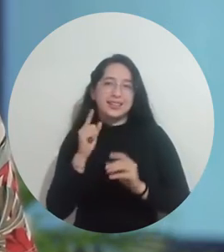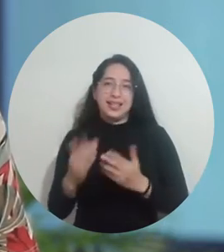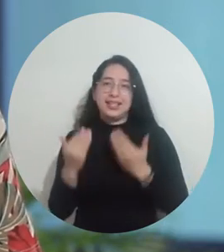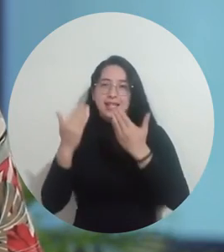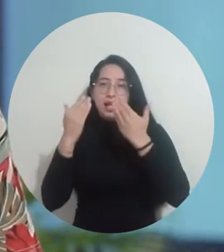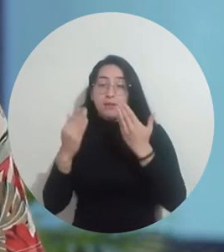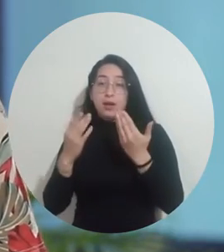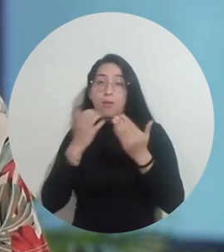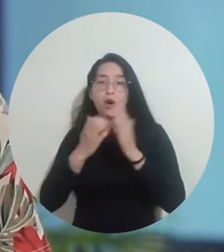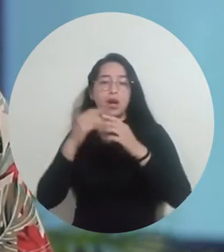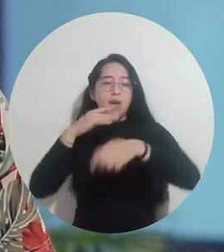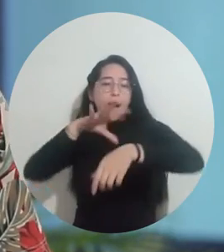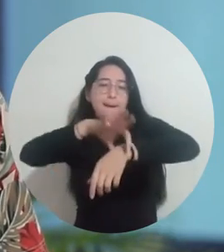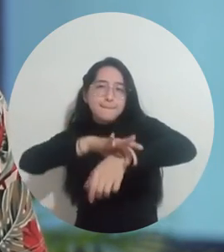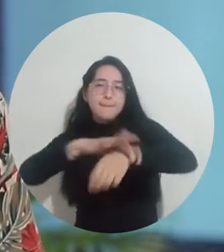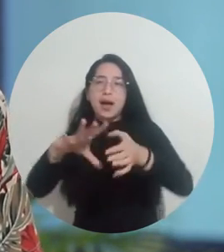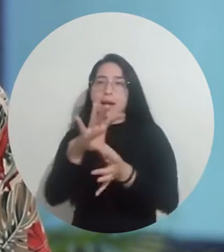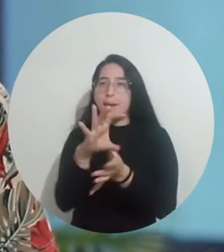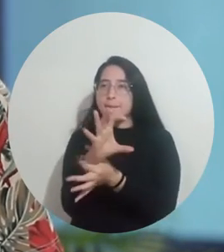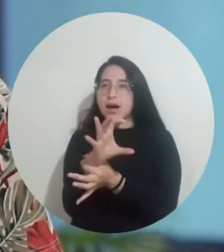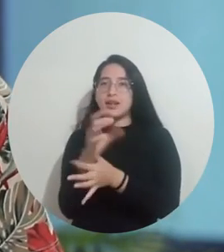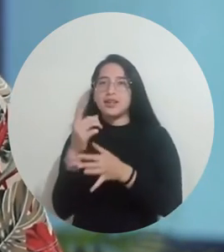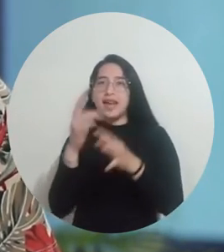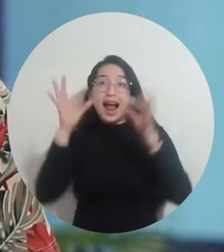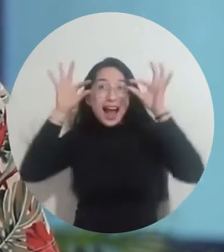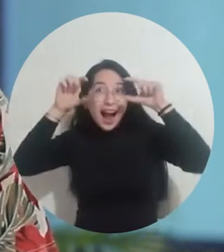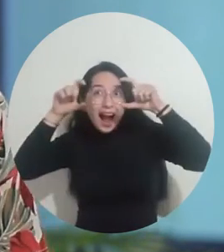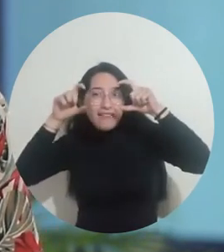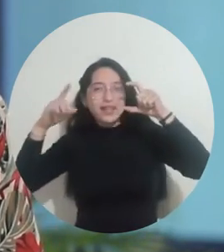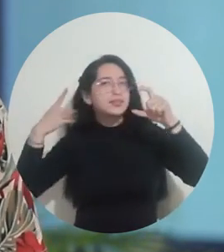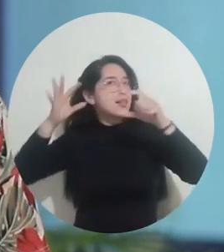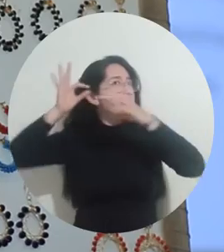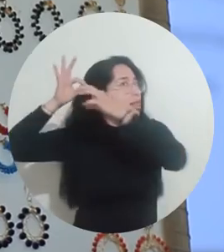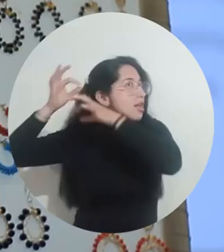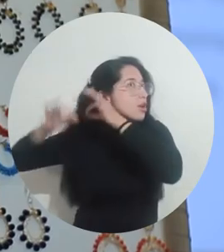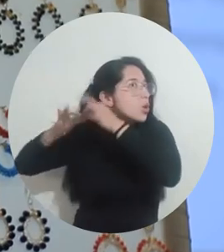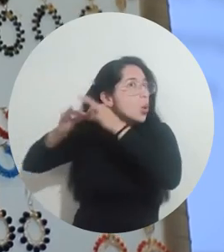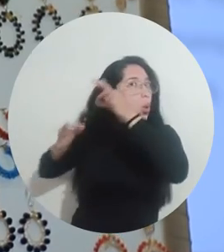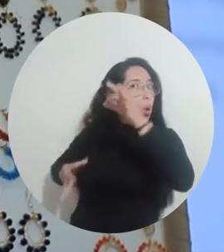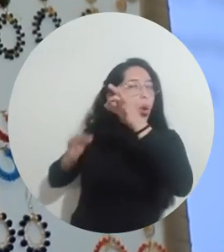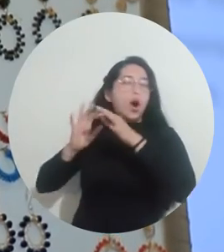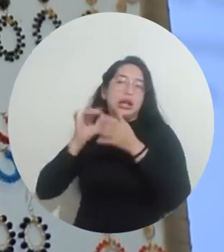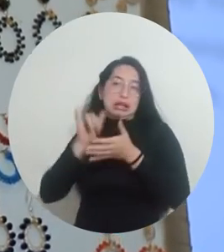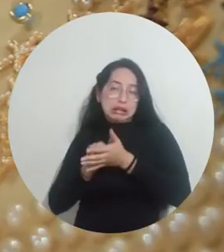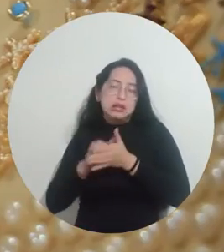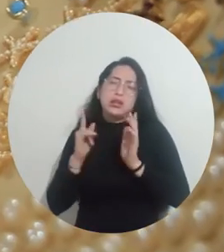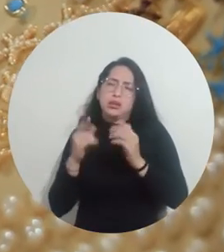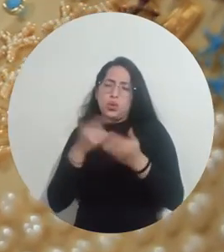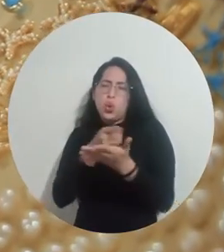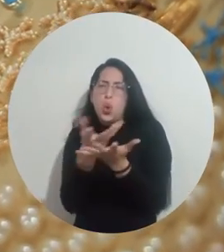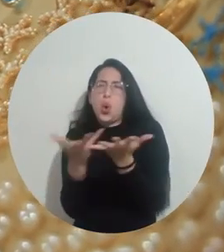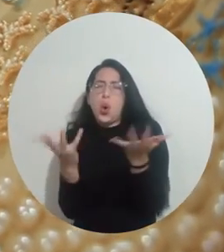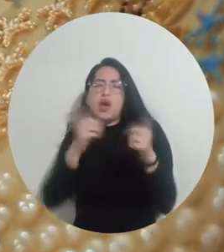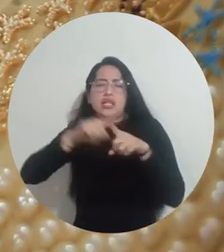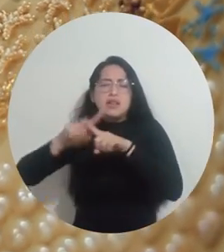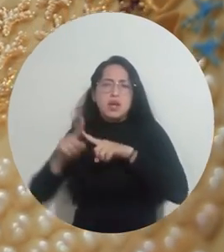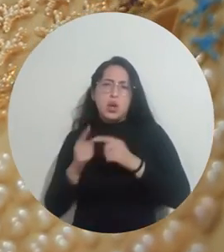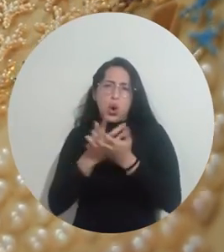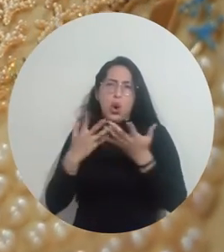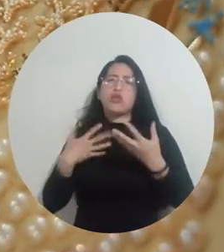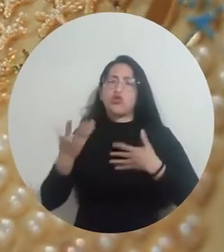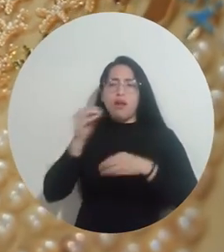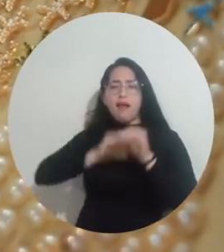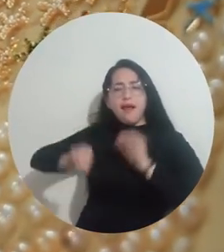manualidades, como lo que es manillas, cordones para las gafas. Para nosotros significan muchas cosas